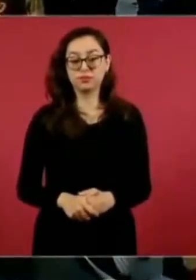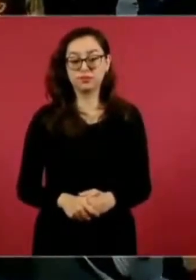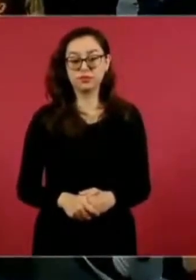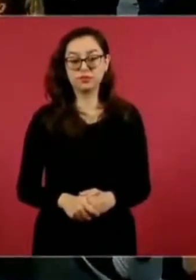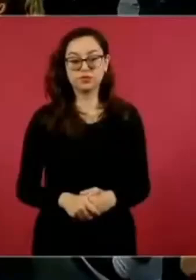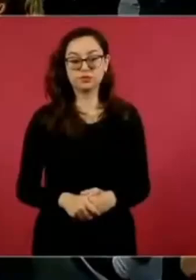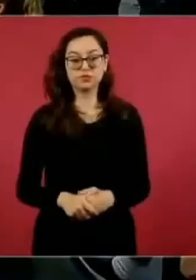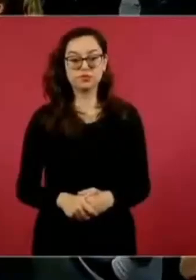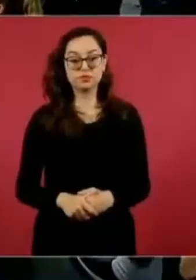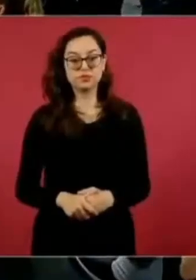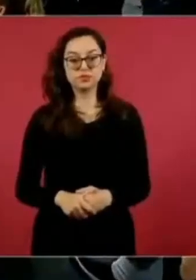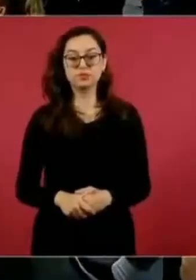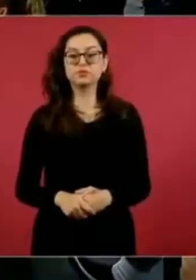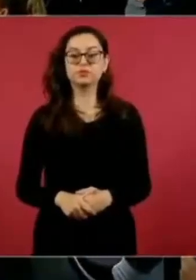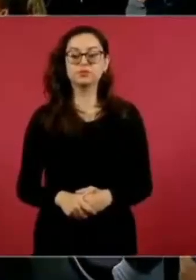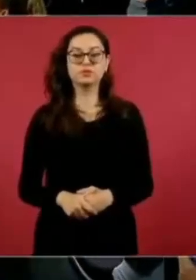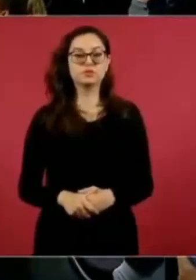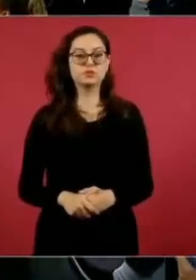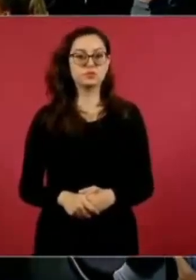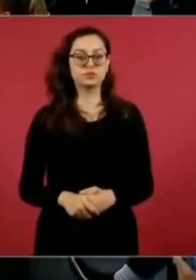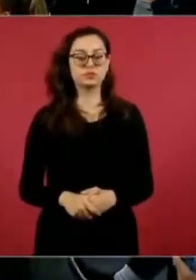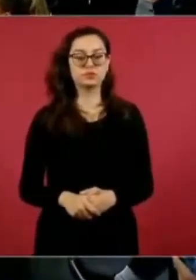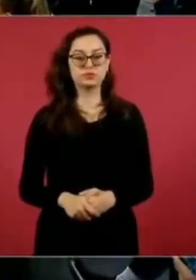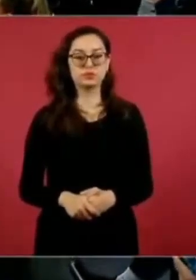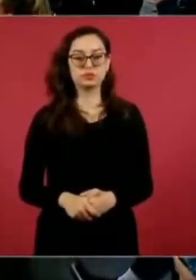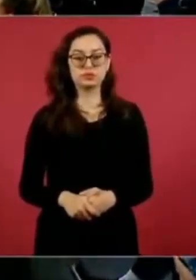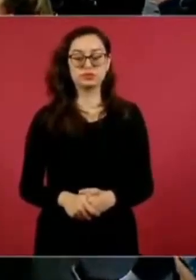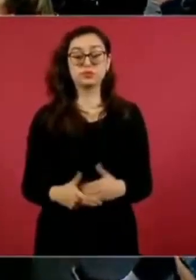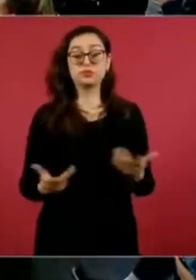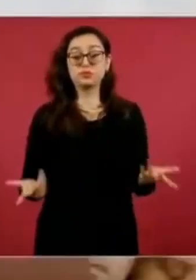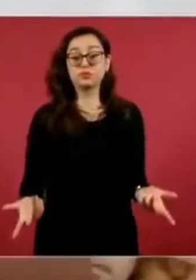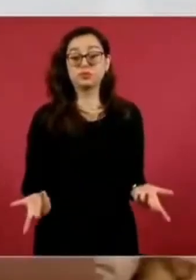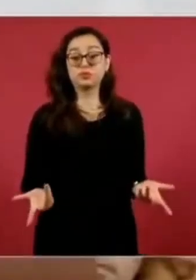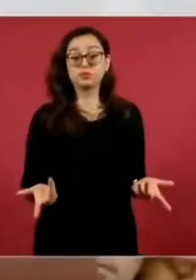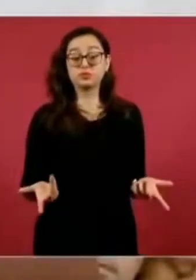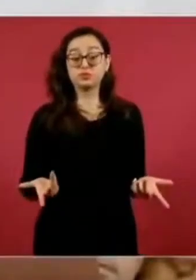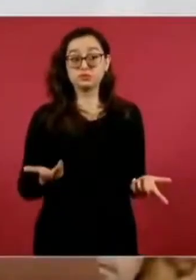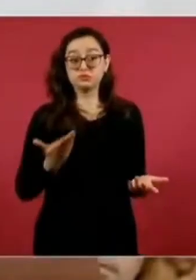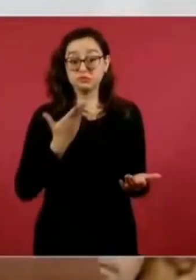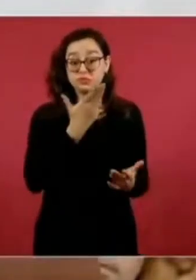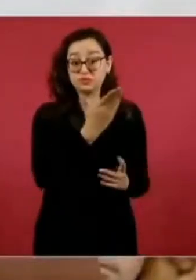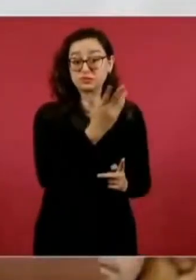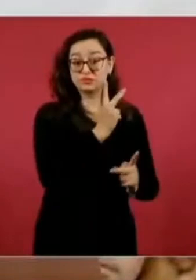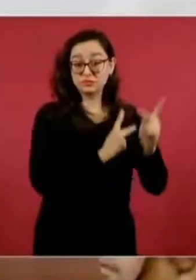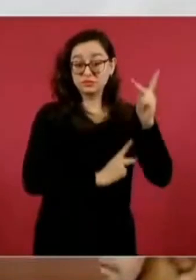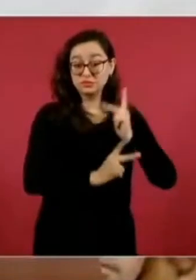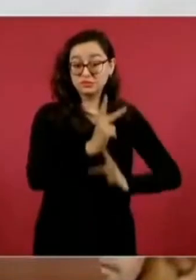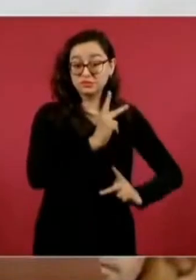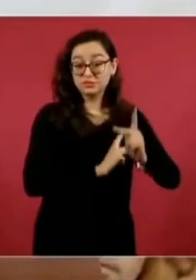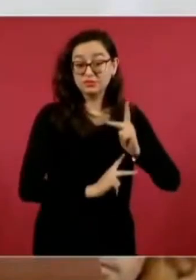¿cómo estaríamos en deuda pública?